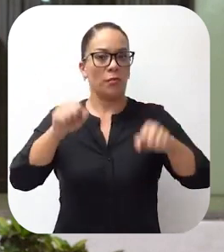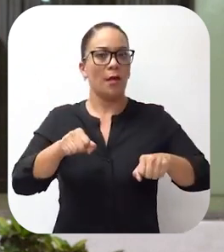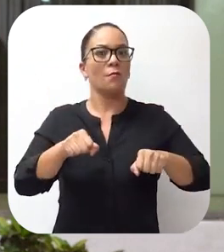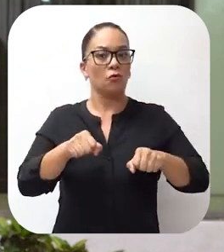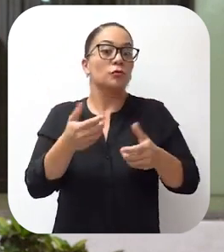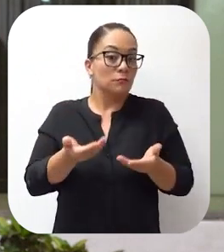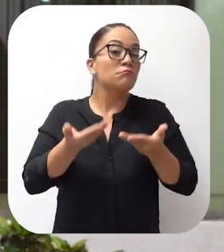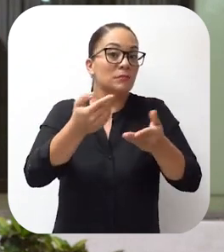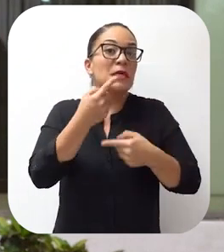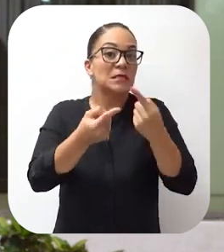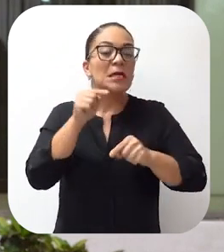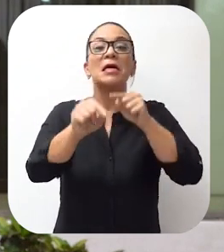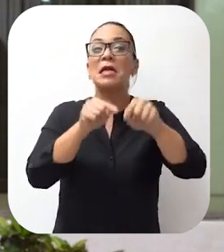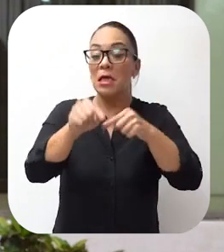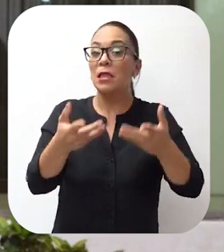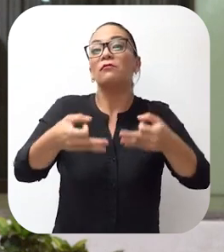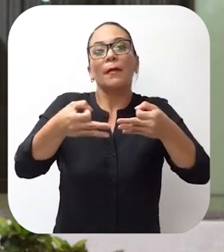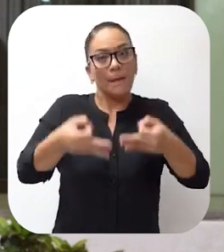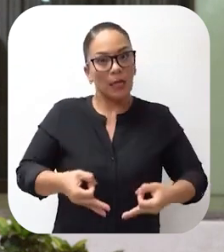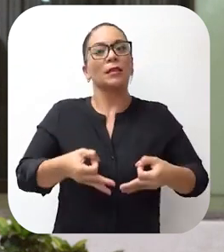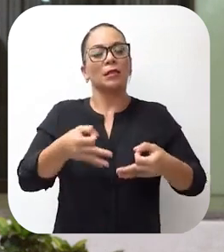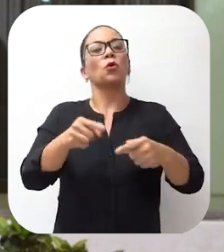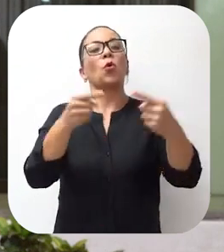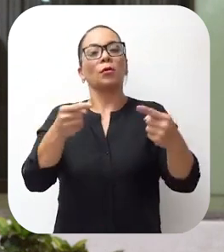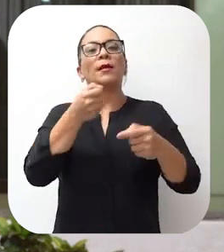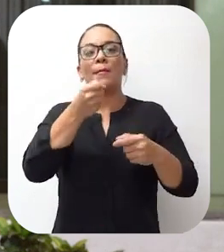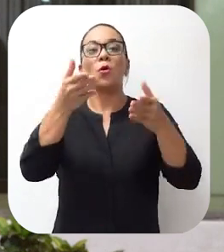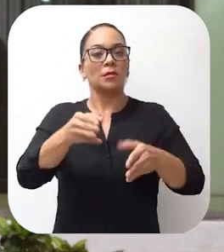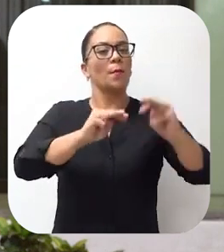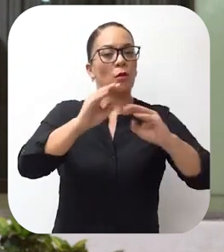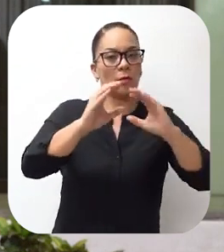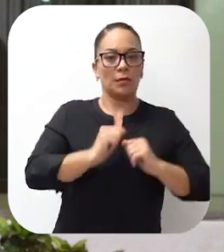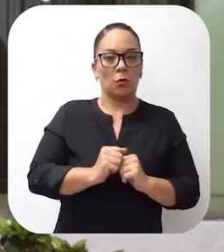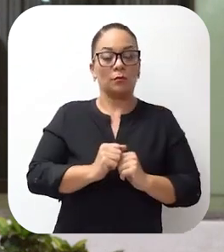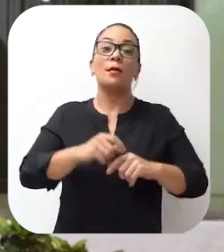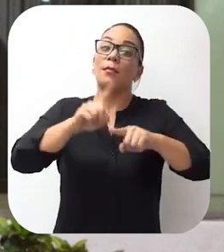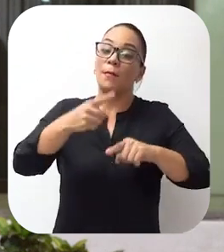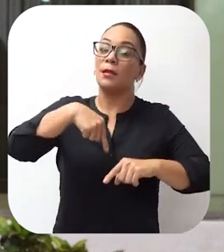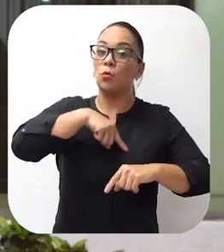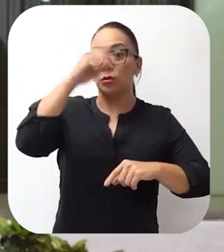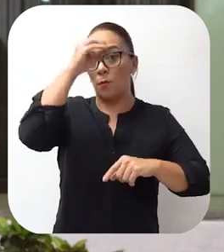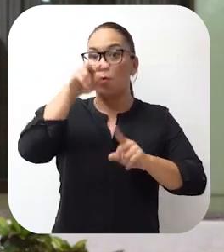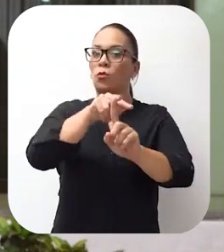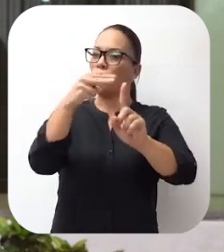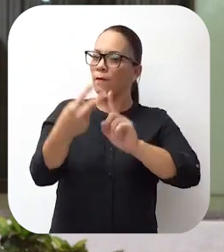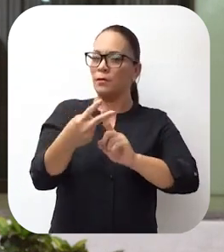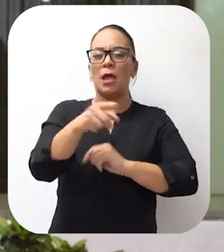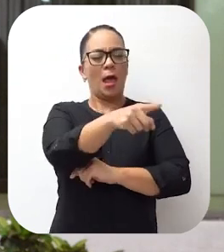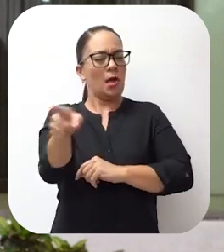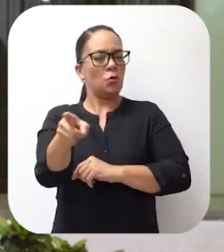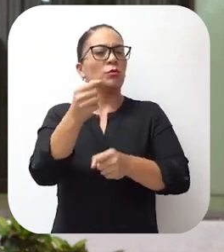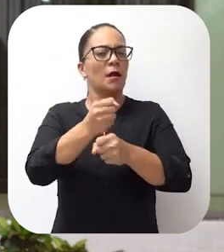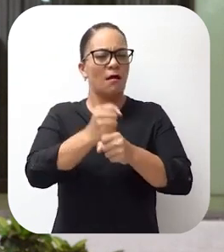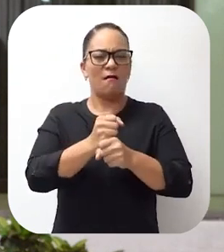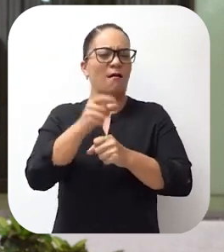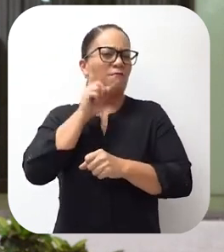de formular críticas aún vementes contra los medios y los periodistas, cuando según nuestros puntos de vista lo